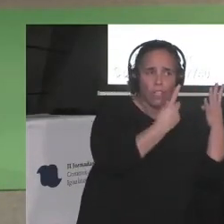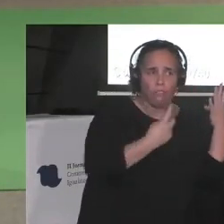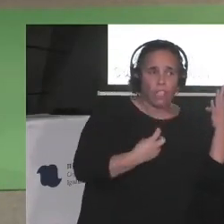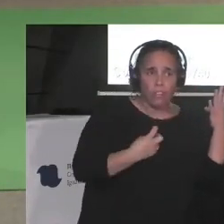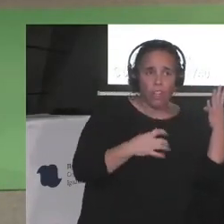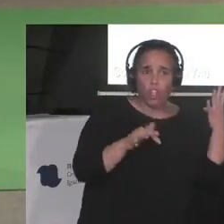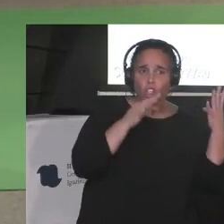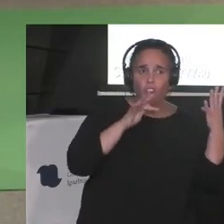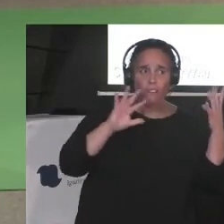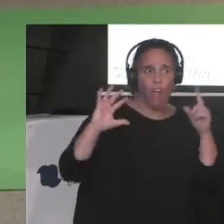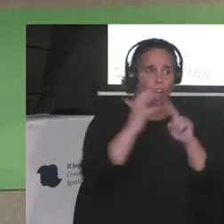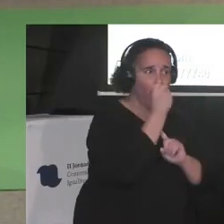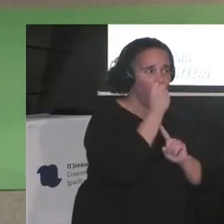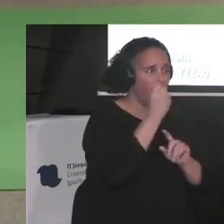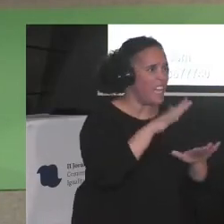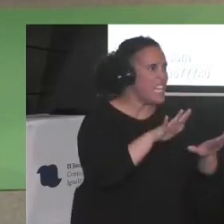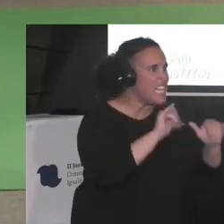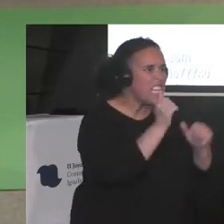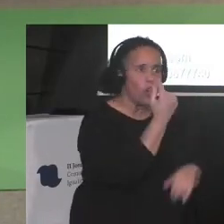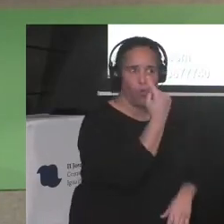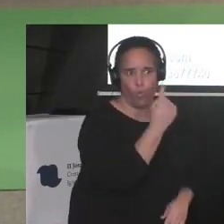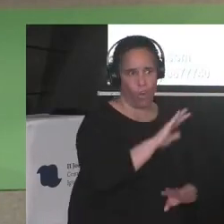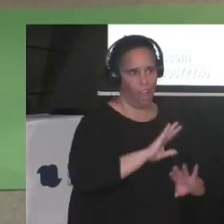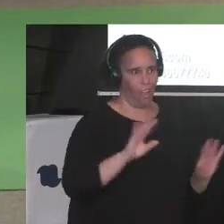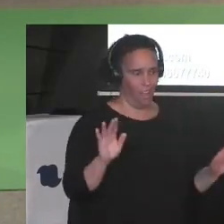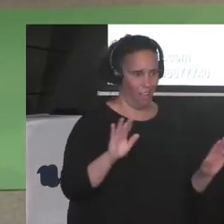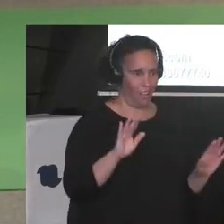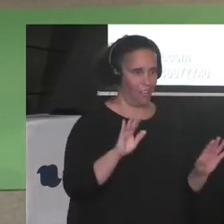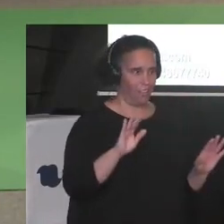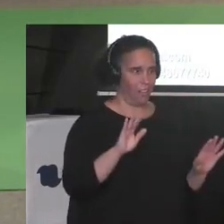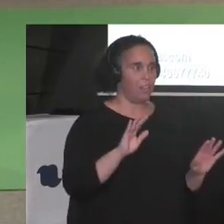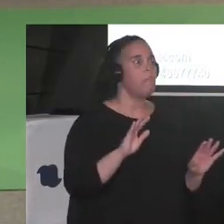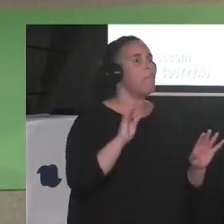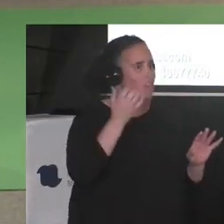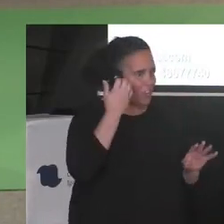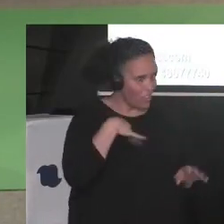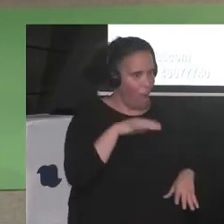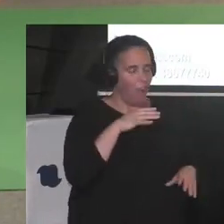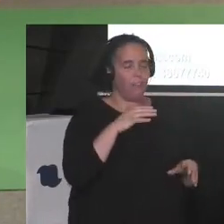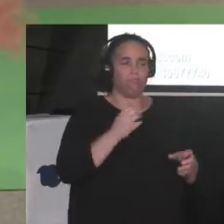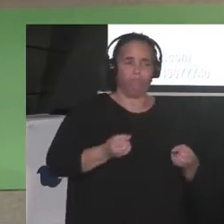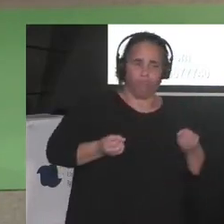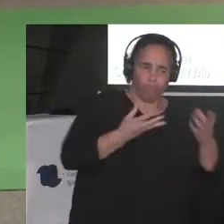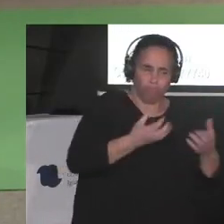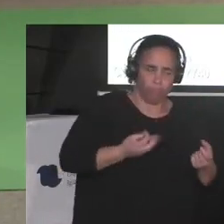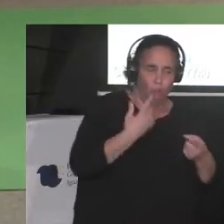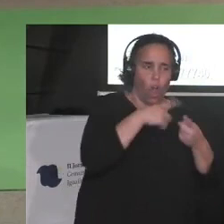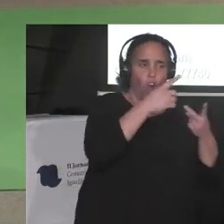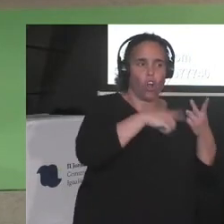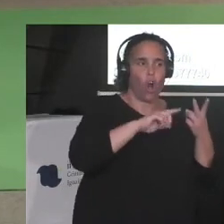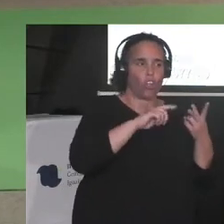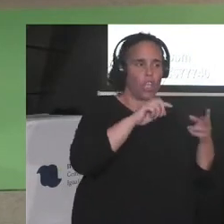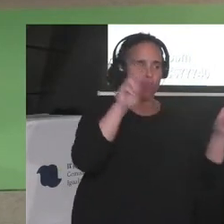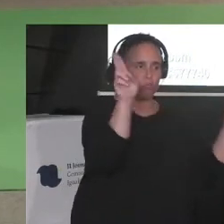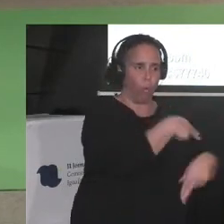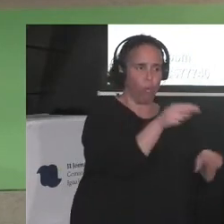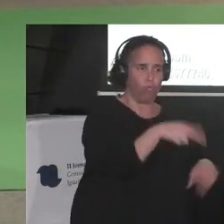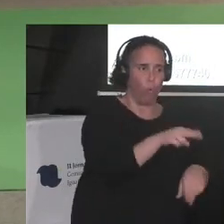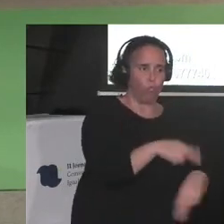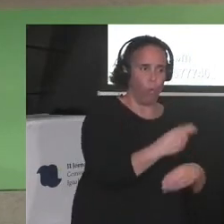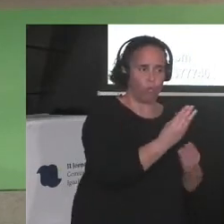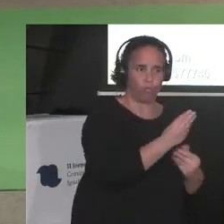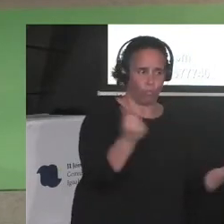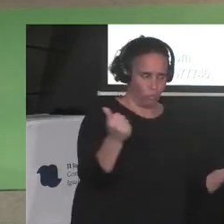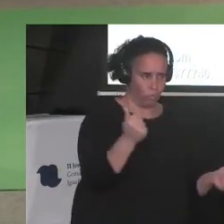En cambio ha aumentado exponencialmente todo lo que queremos erradicar. Por ejemplo, hasta tenemos la primera